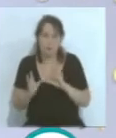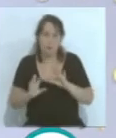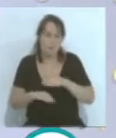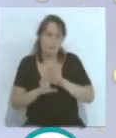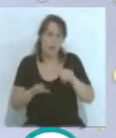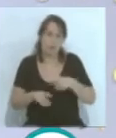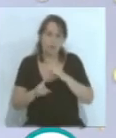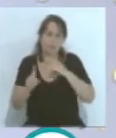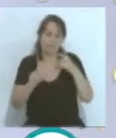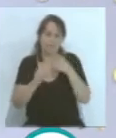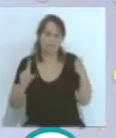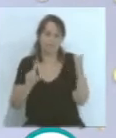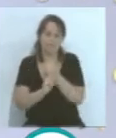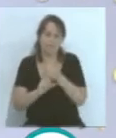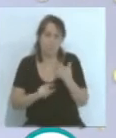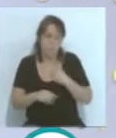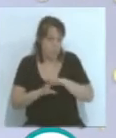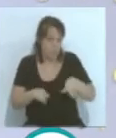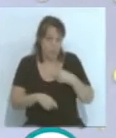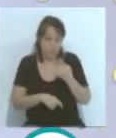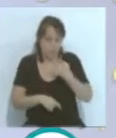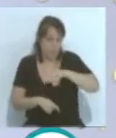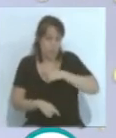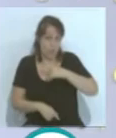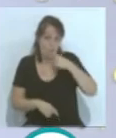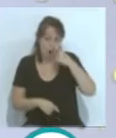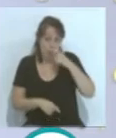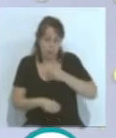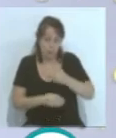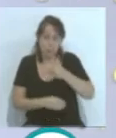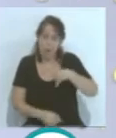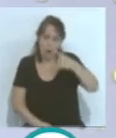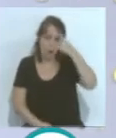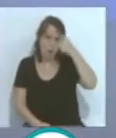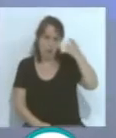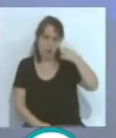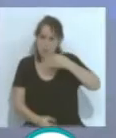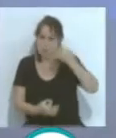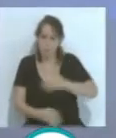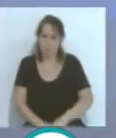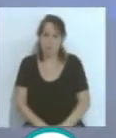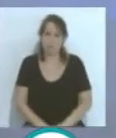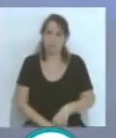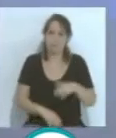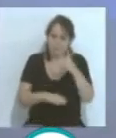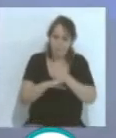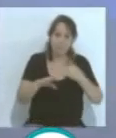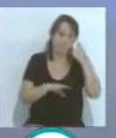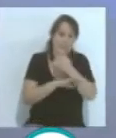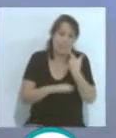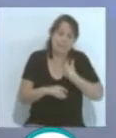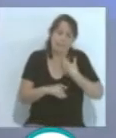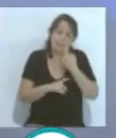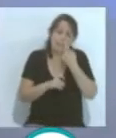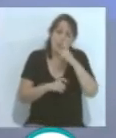el objetivo se ha conseguido y al final es lo que vamos a recordar dentro de unos años. Sí, que se haya subido. Quedaba esa guindita del primer puesto,